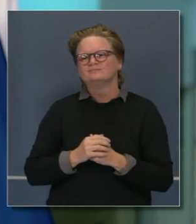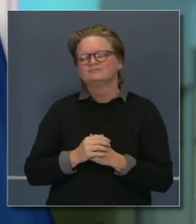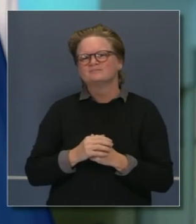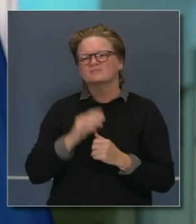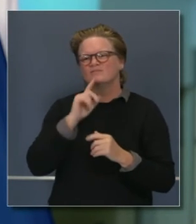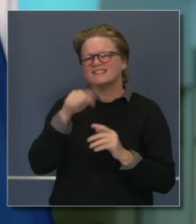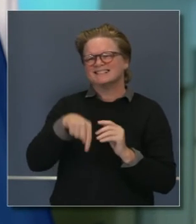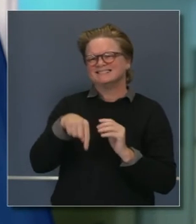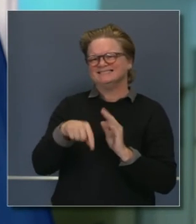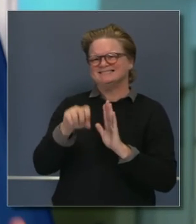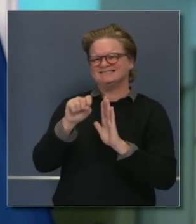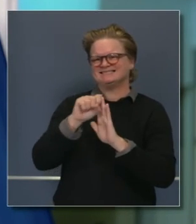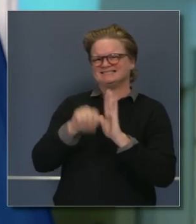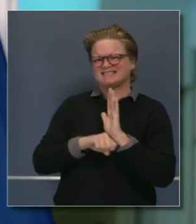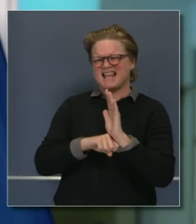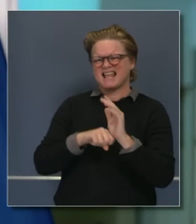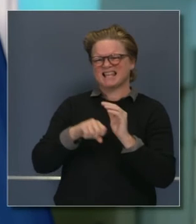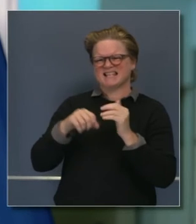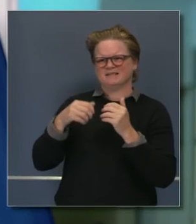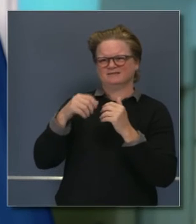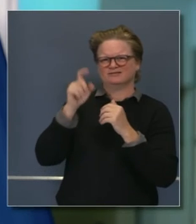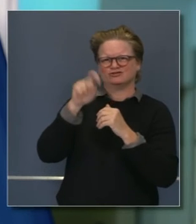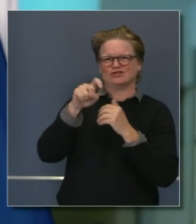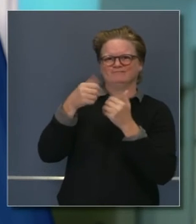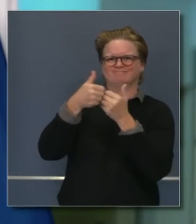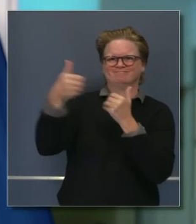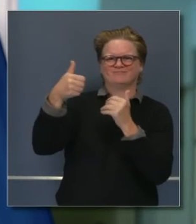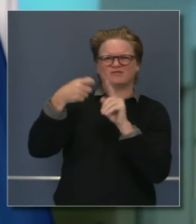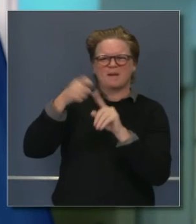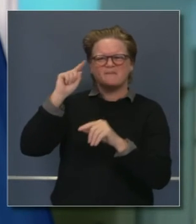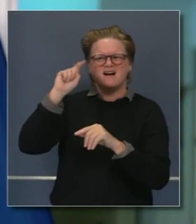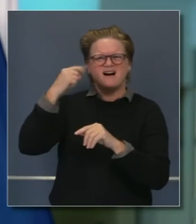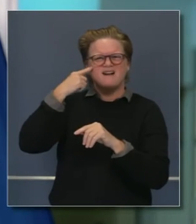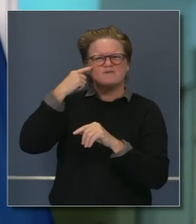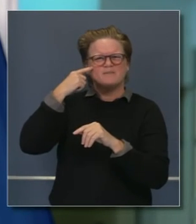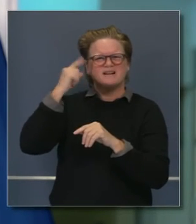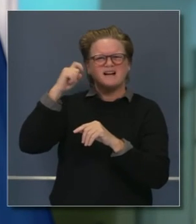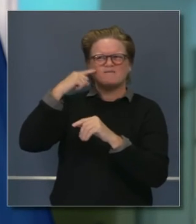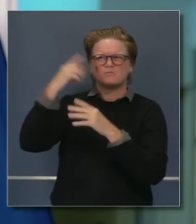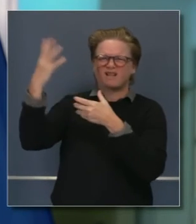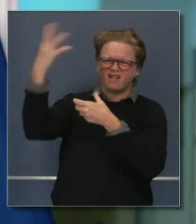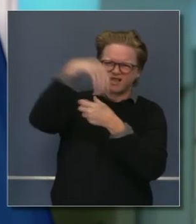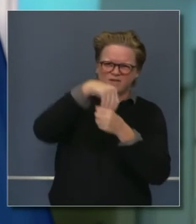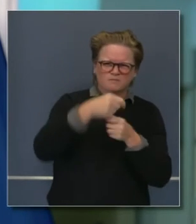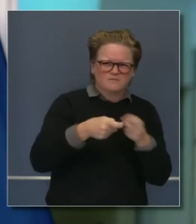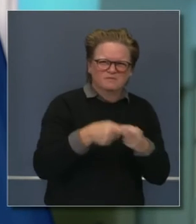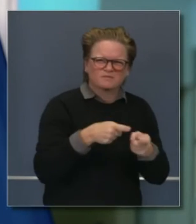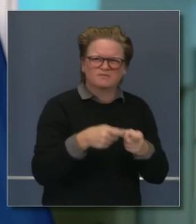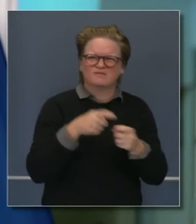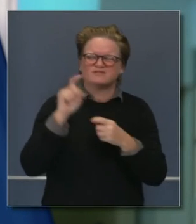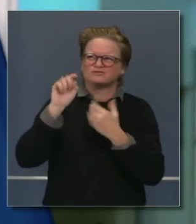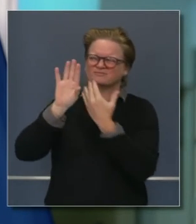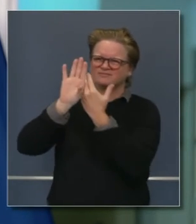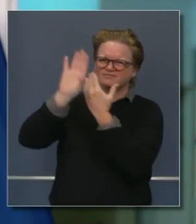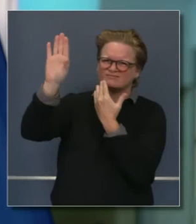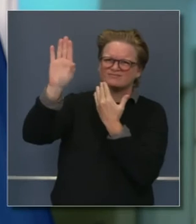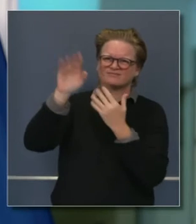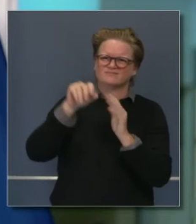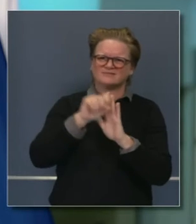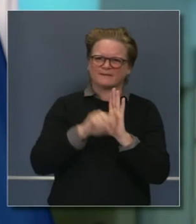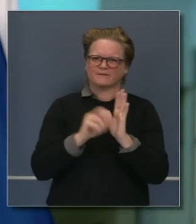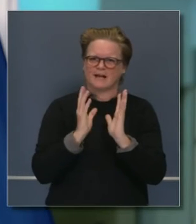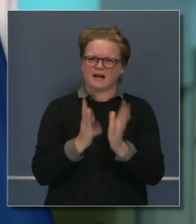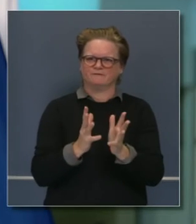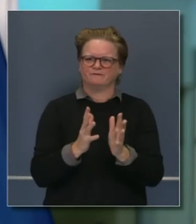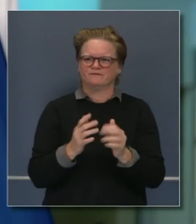federalismo, o preceptos legales bien establecidos sobre las renuncias establecidas firmemente, codificadas repetidamente